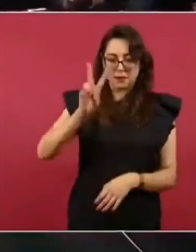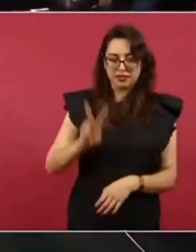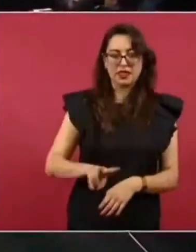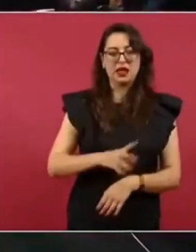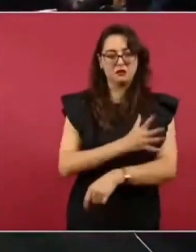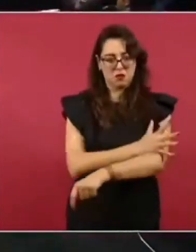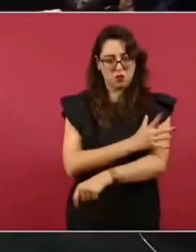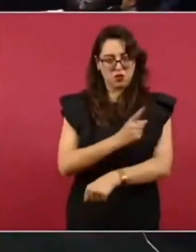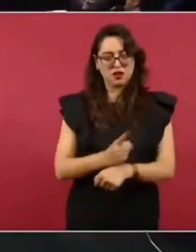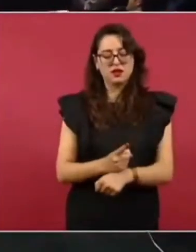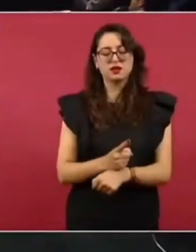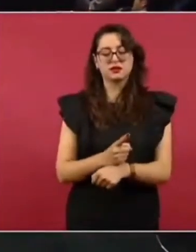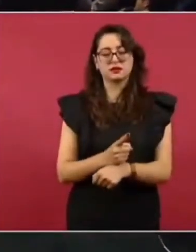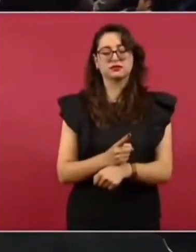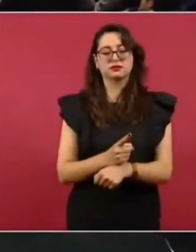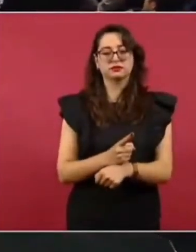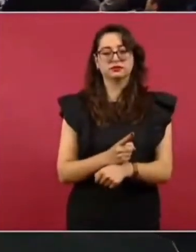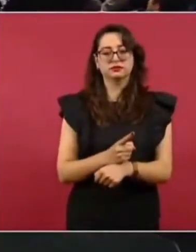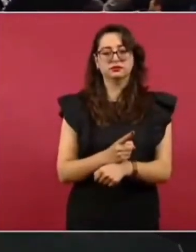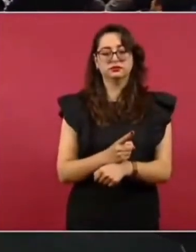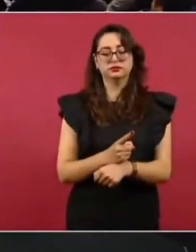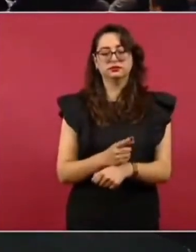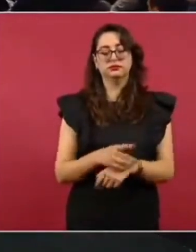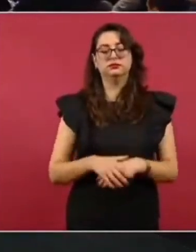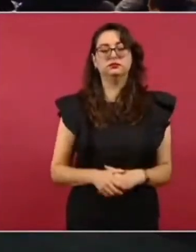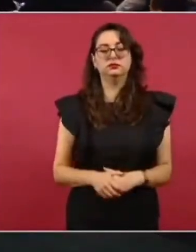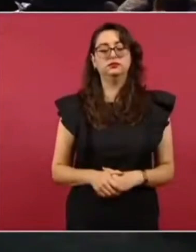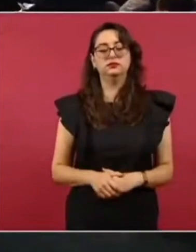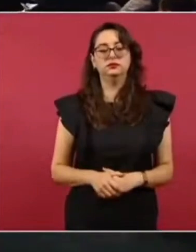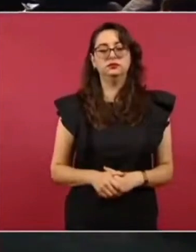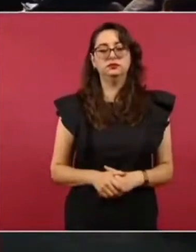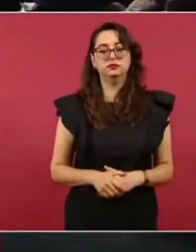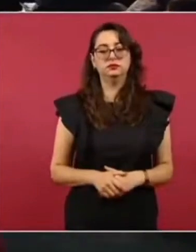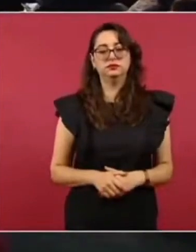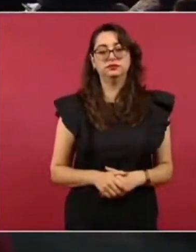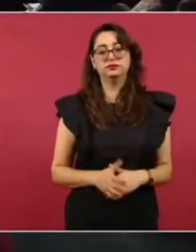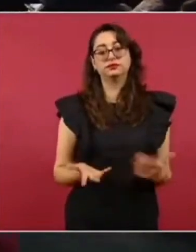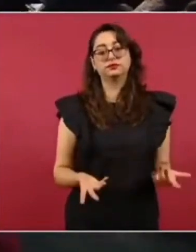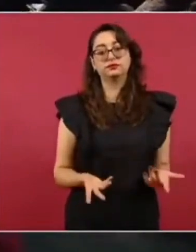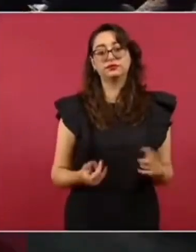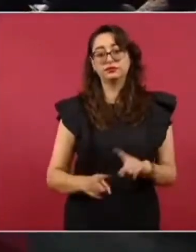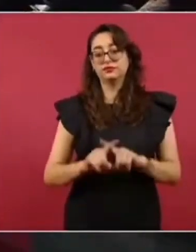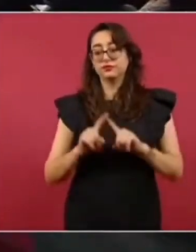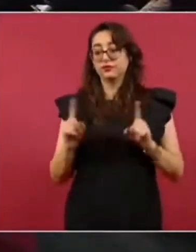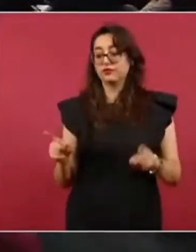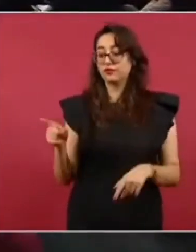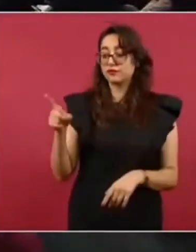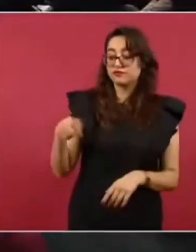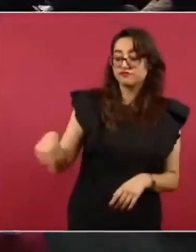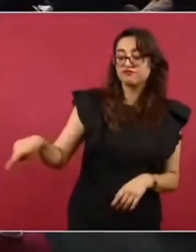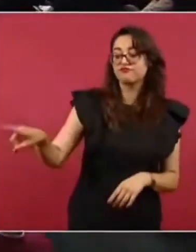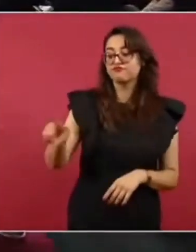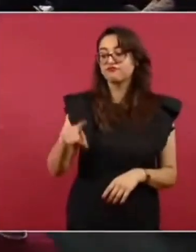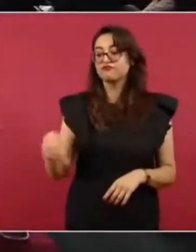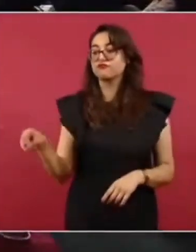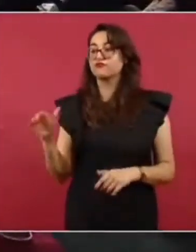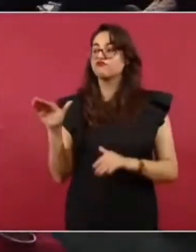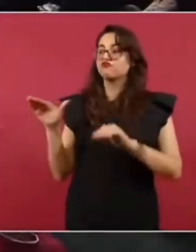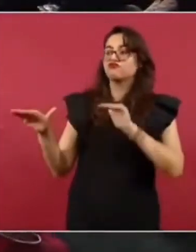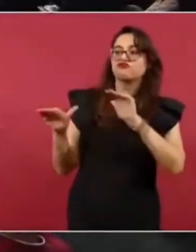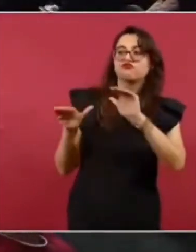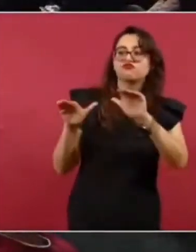y con los abogados de las grandes corporaciones económicas